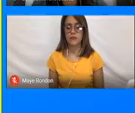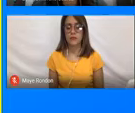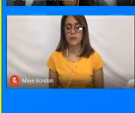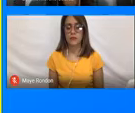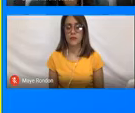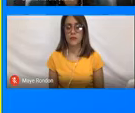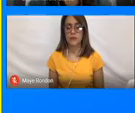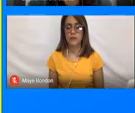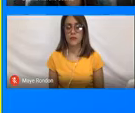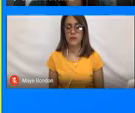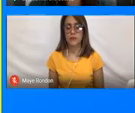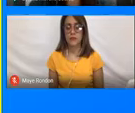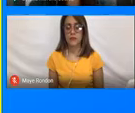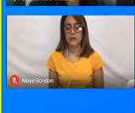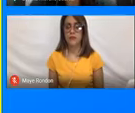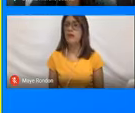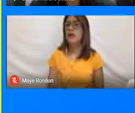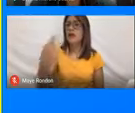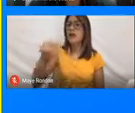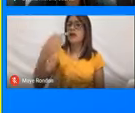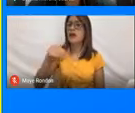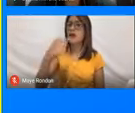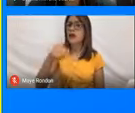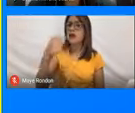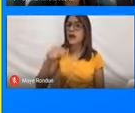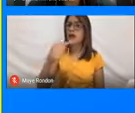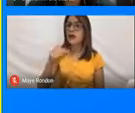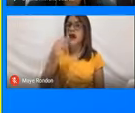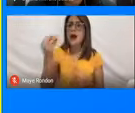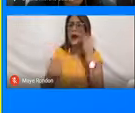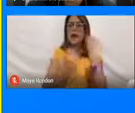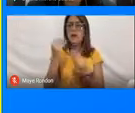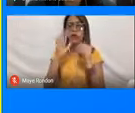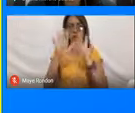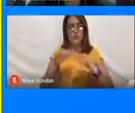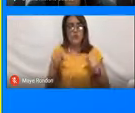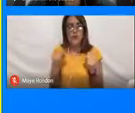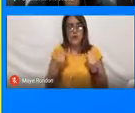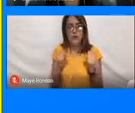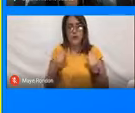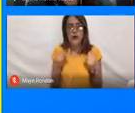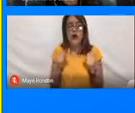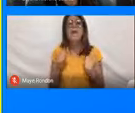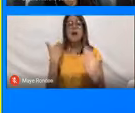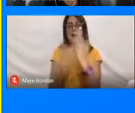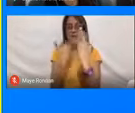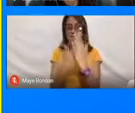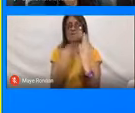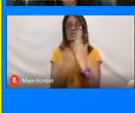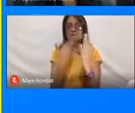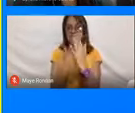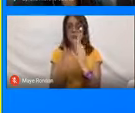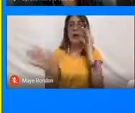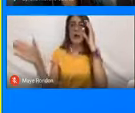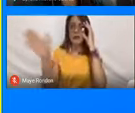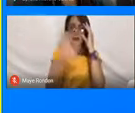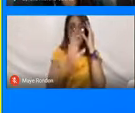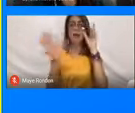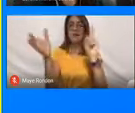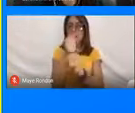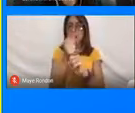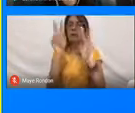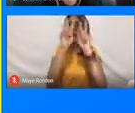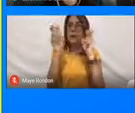Listo. Bueno, ¿qué estamos haciendo desde Bogotá para poder garantizar todo el tema de